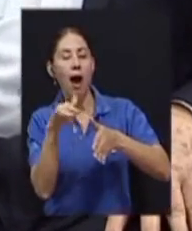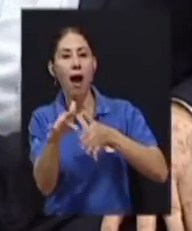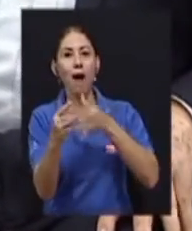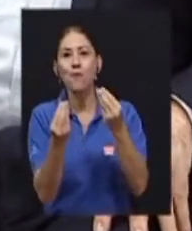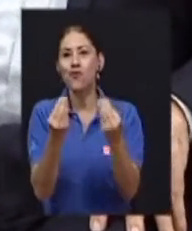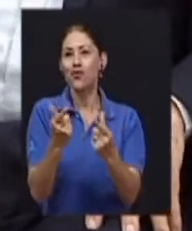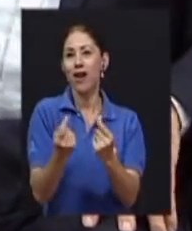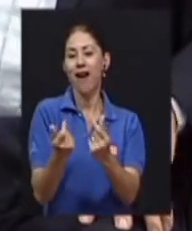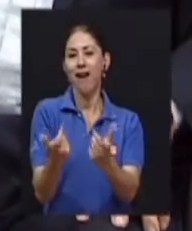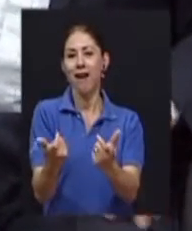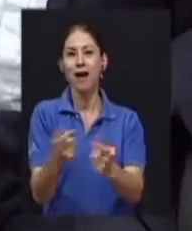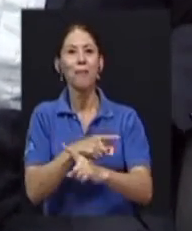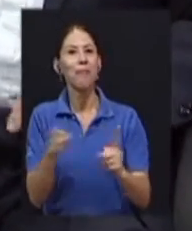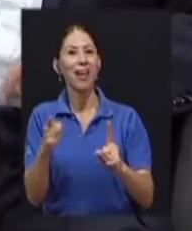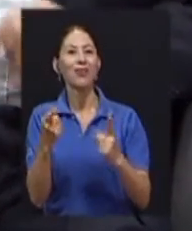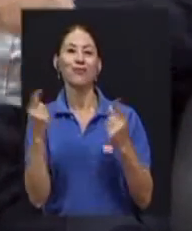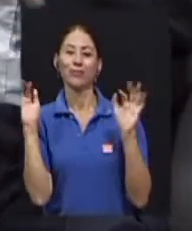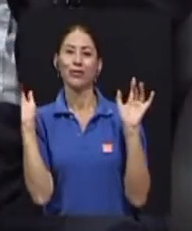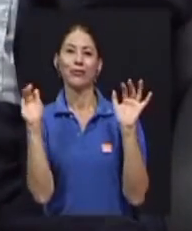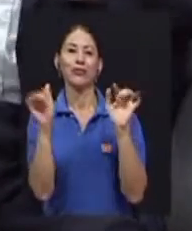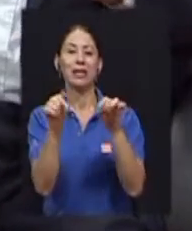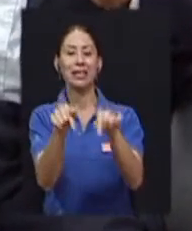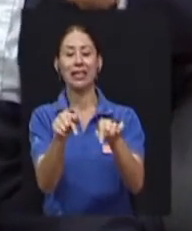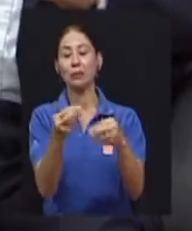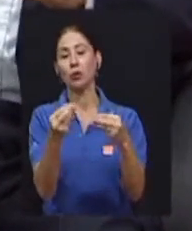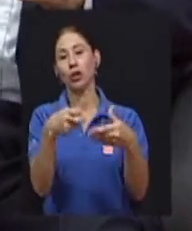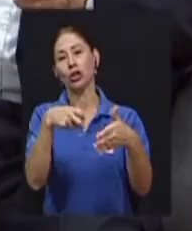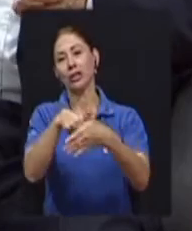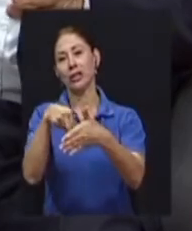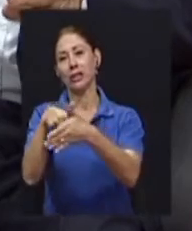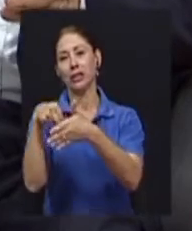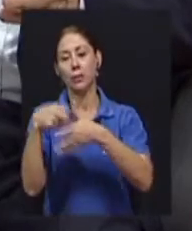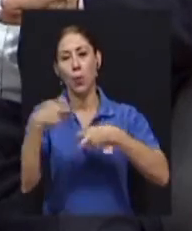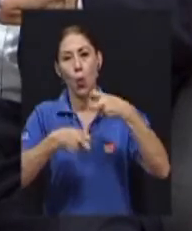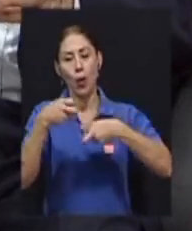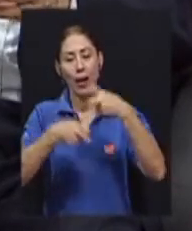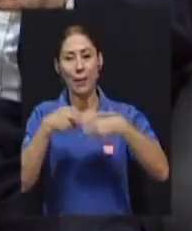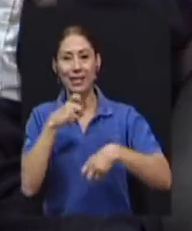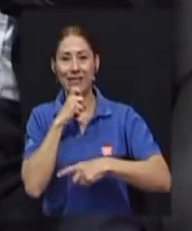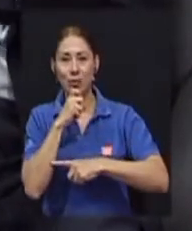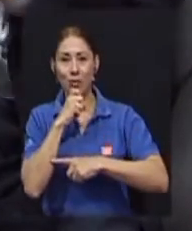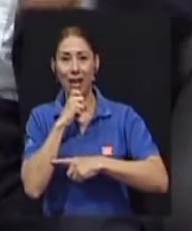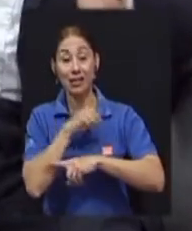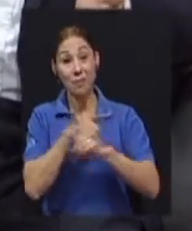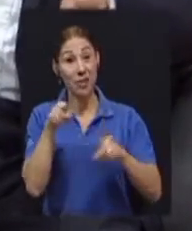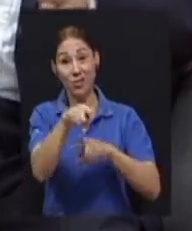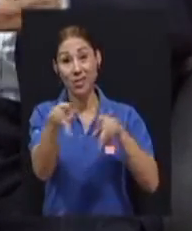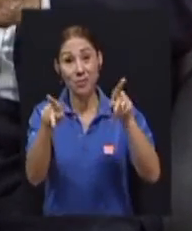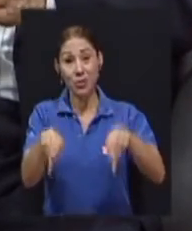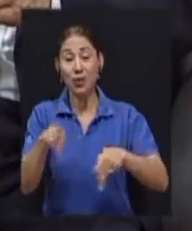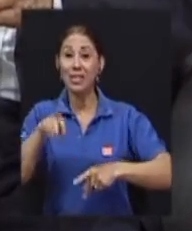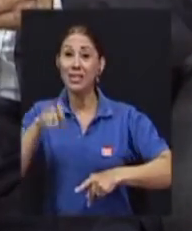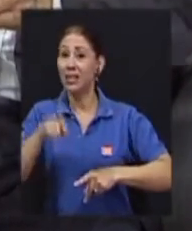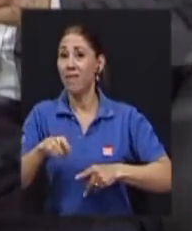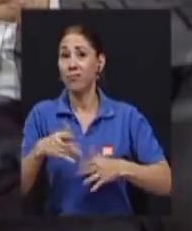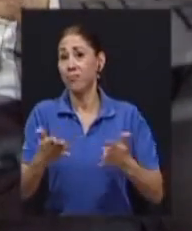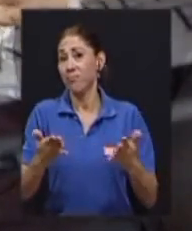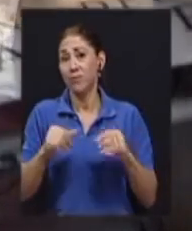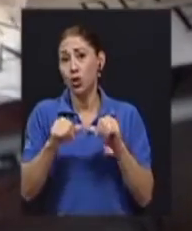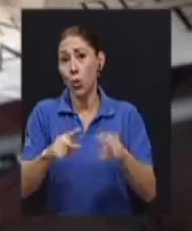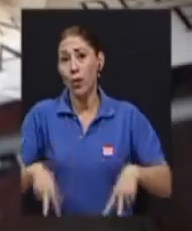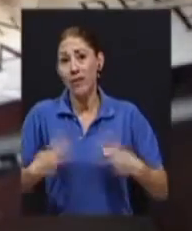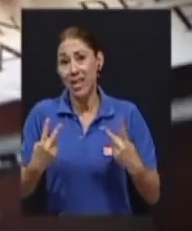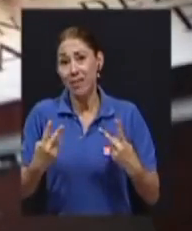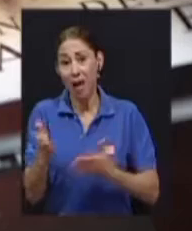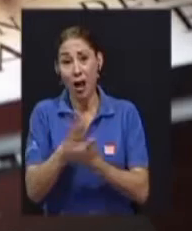de tropiezos, de dificultades, y por las mismas necesidades de sobrevivir, pues, robaban algunos de